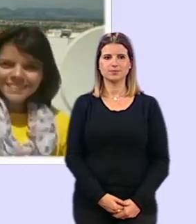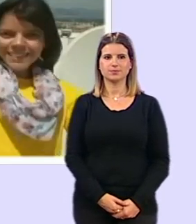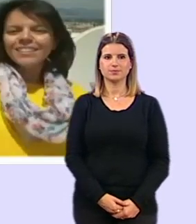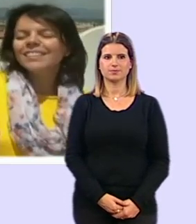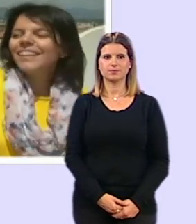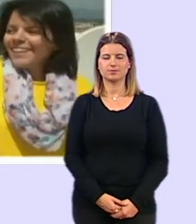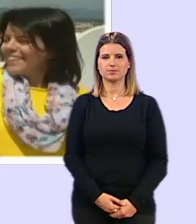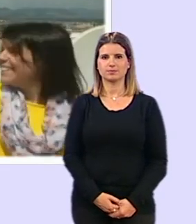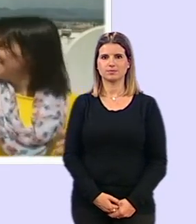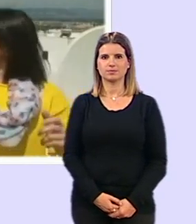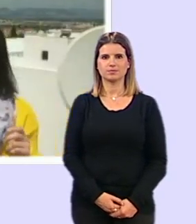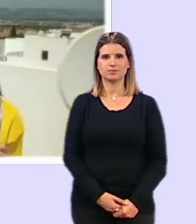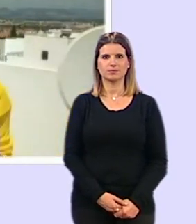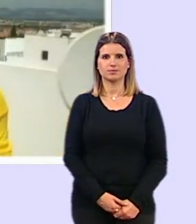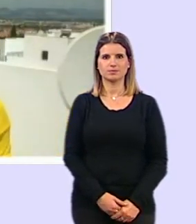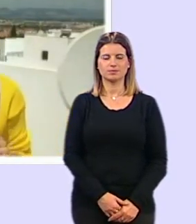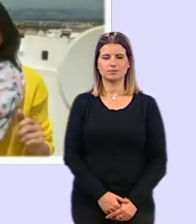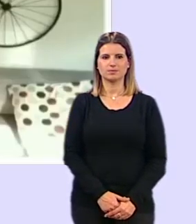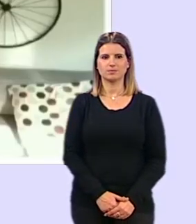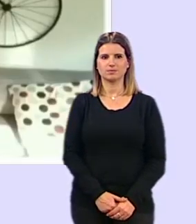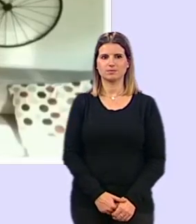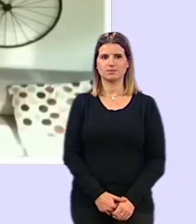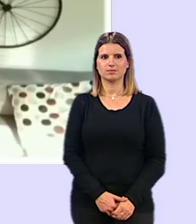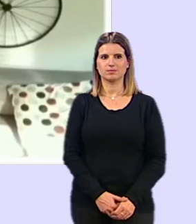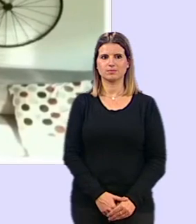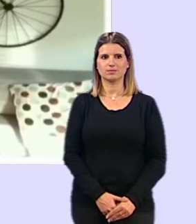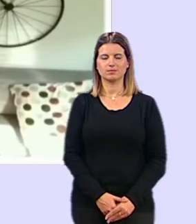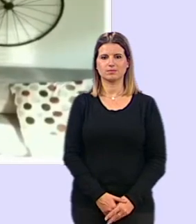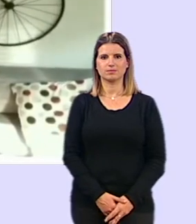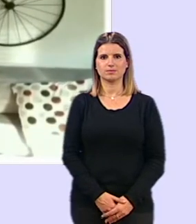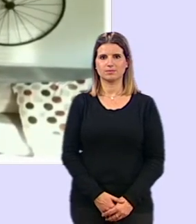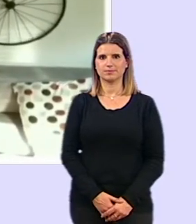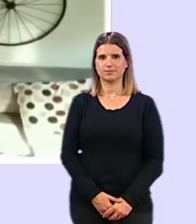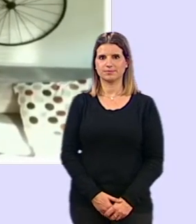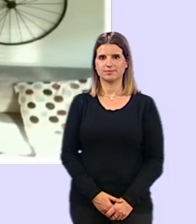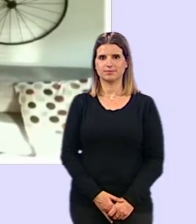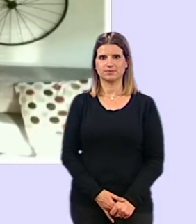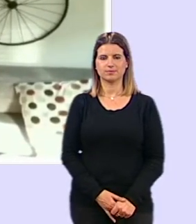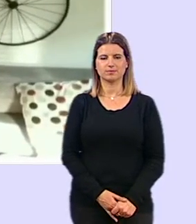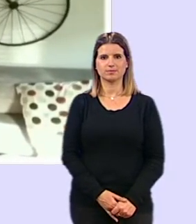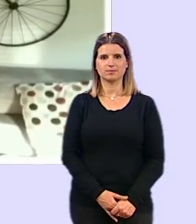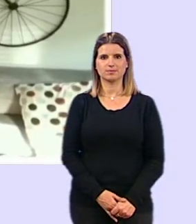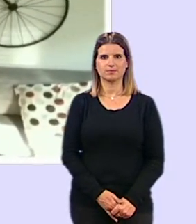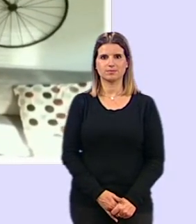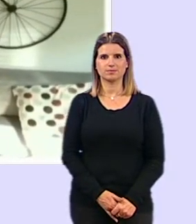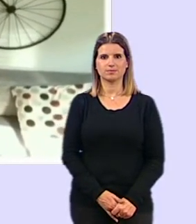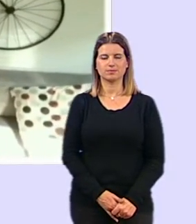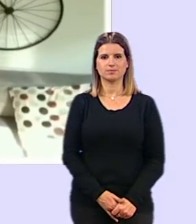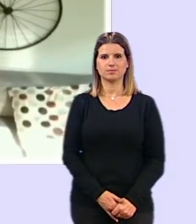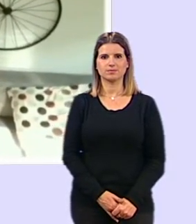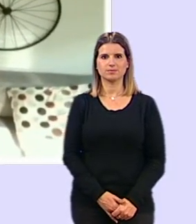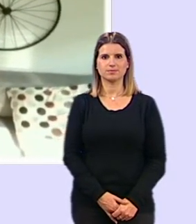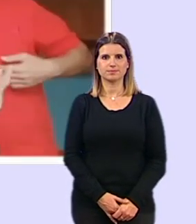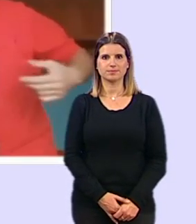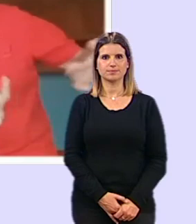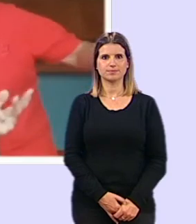entero yo contigo tú conmigo le daré la vuelta al cuento y aunque muera en el